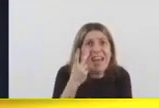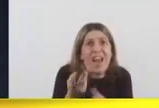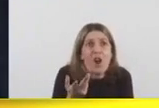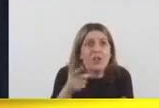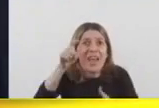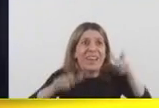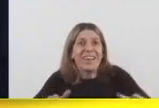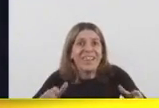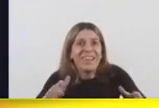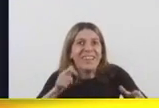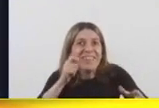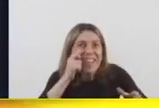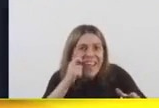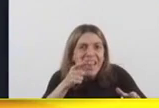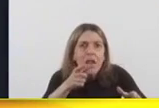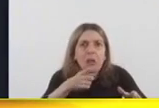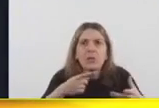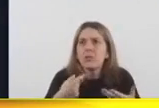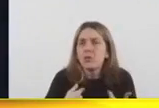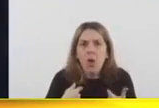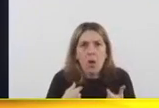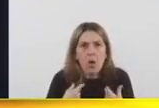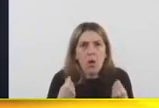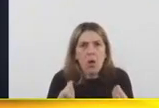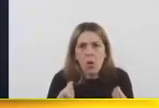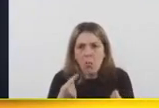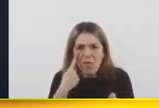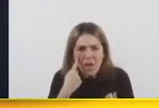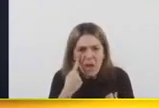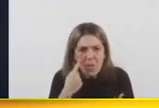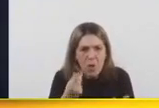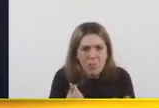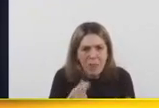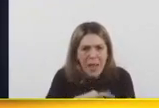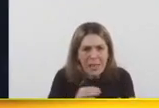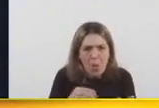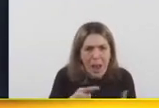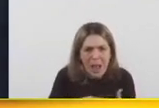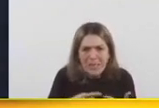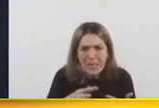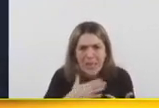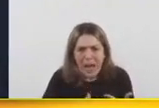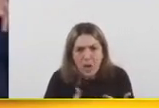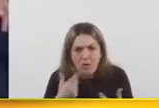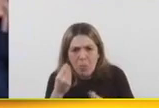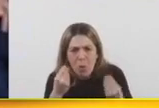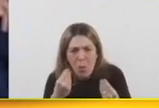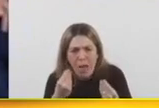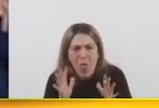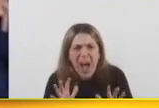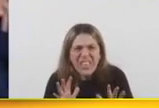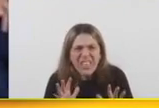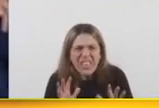da la tranquilidad necesaria para que tenga una vida digna y tranquila, no es una sociedad